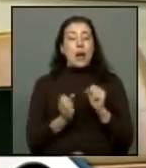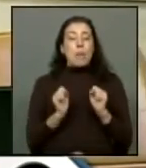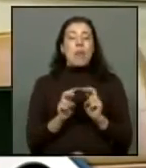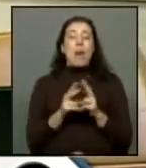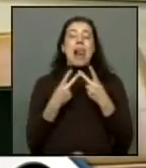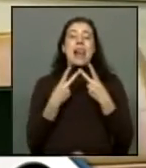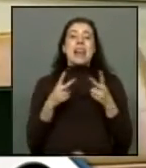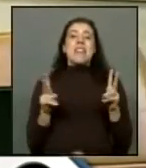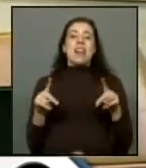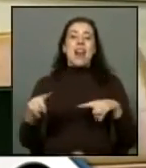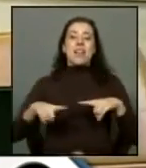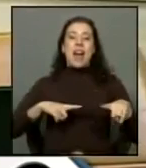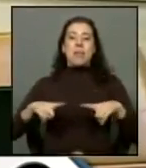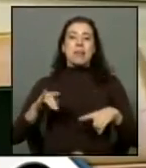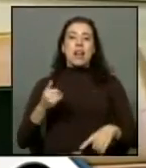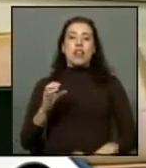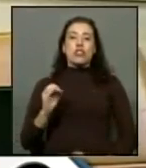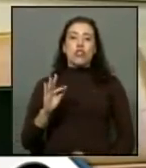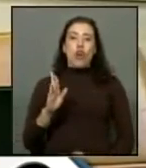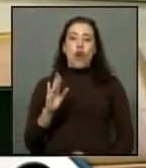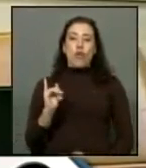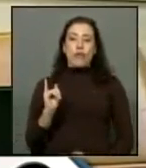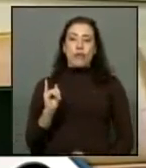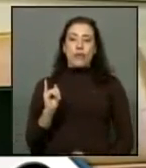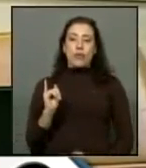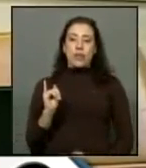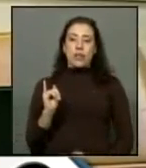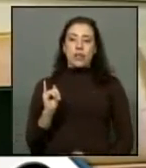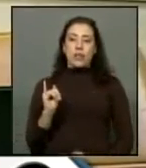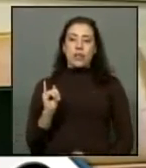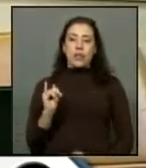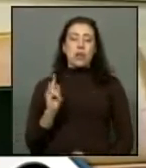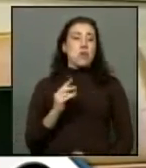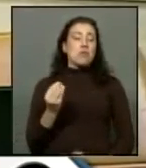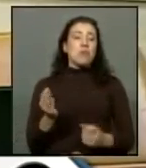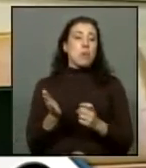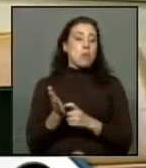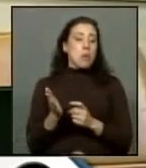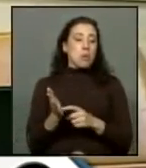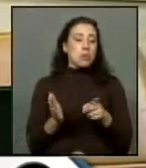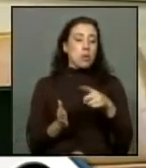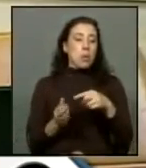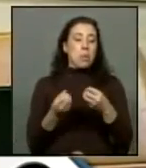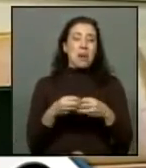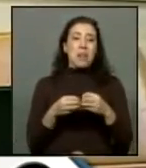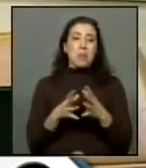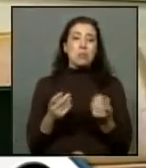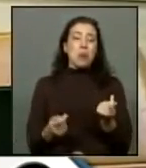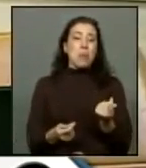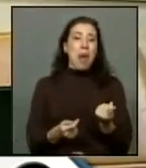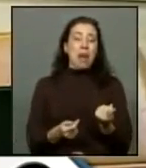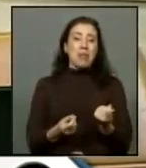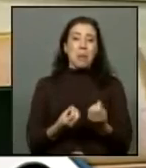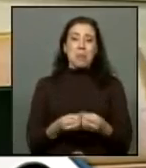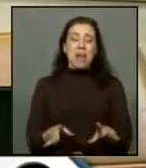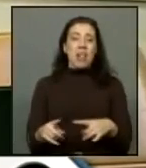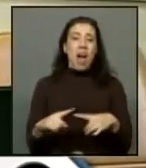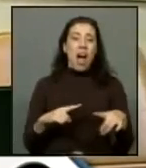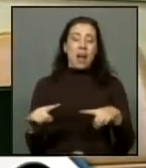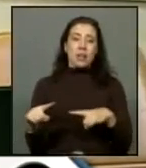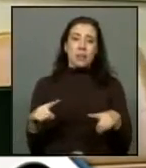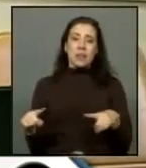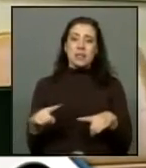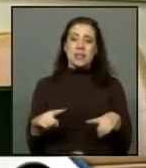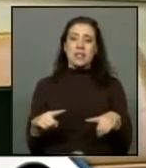liberar de esta administración de Sofri que, como sabemos, no ha sido productiva. Ellos mismos han perdido muchísima plata en administrar